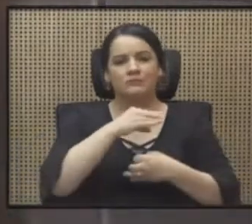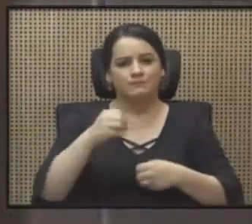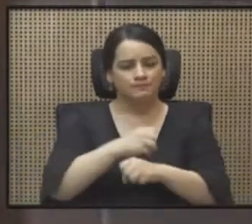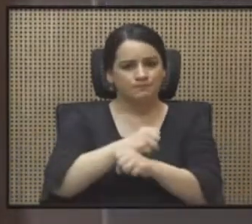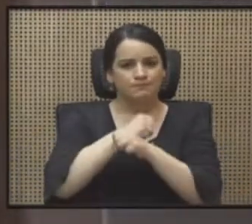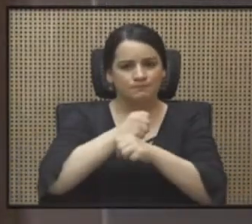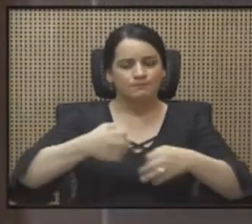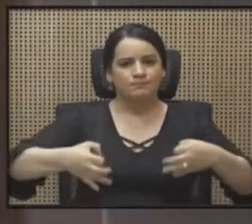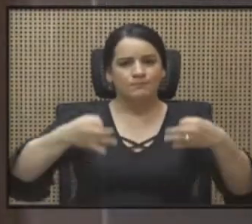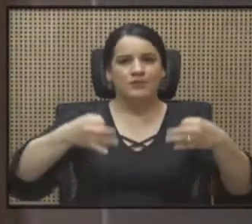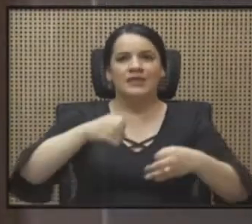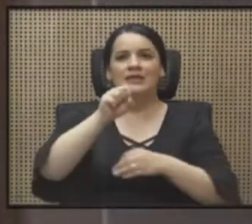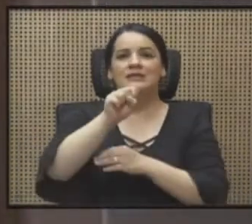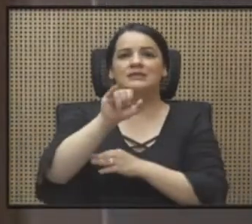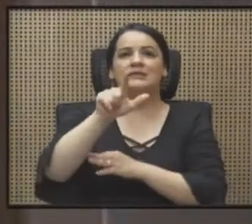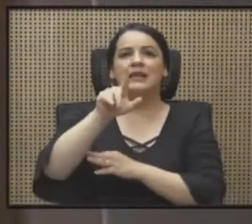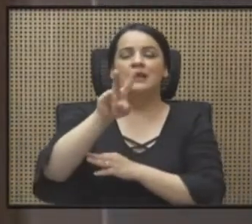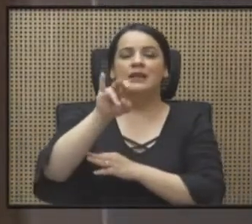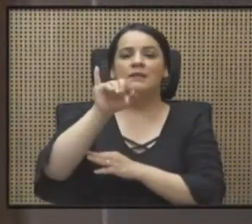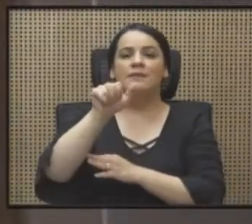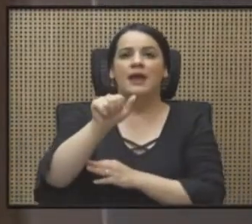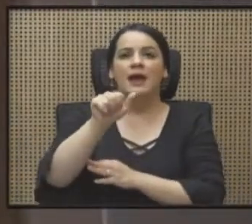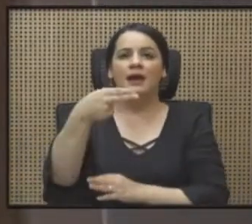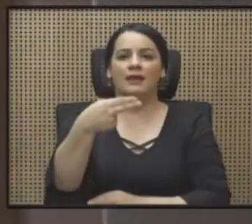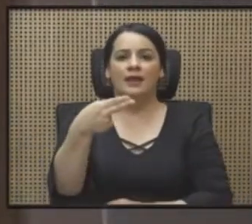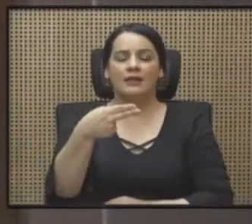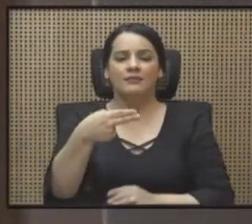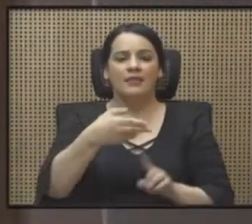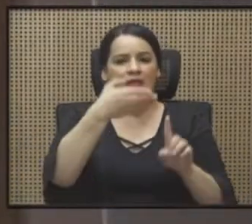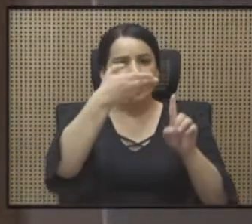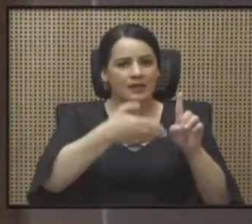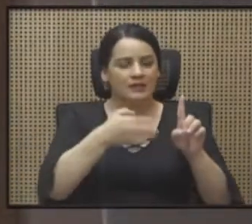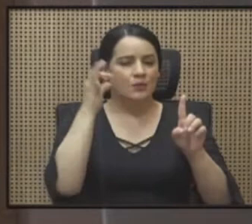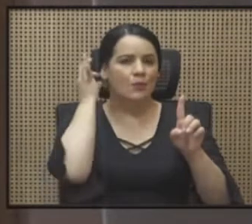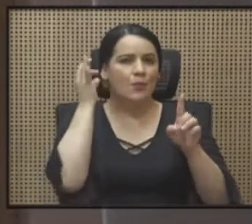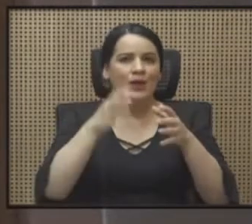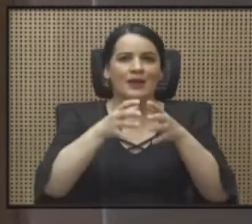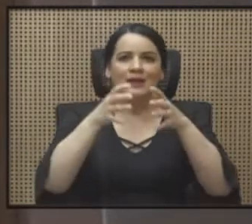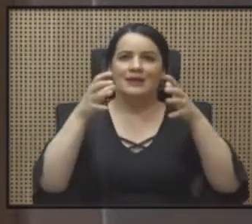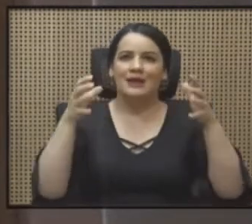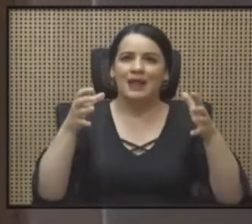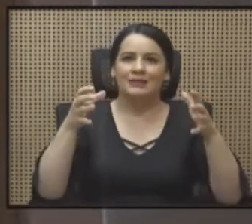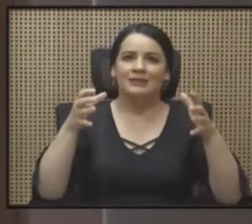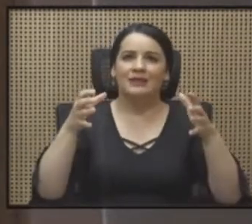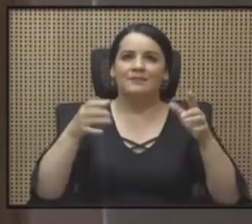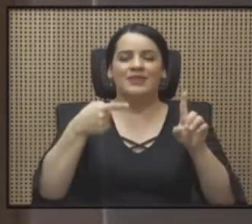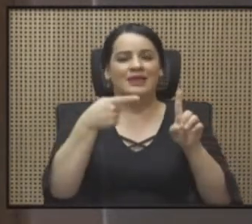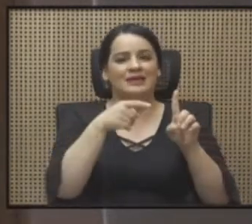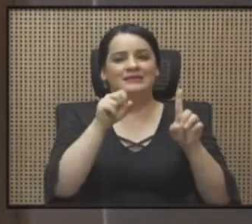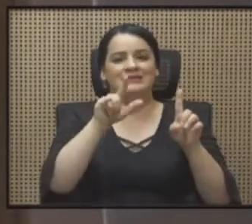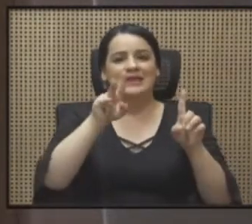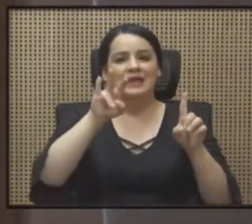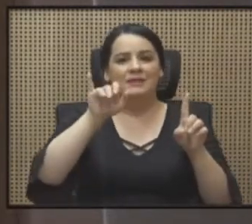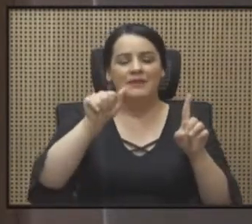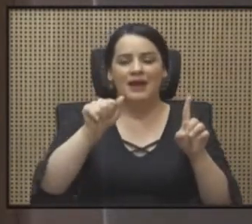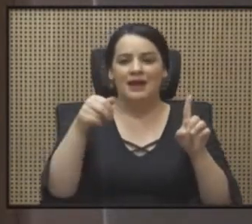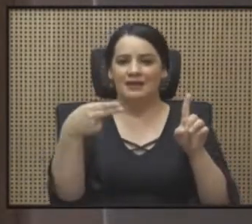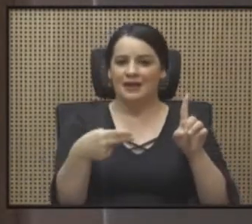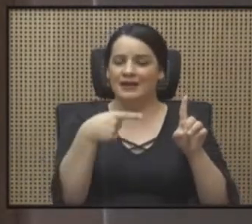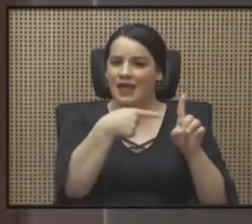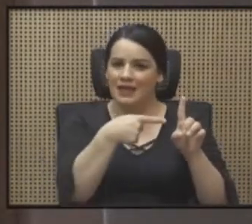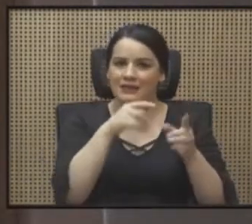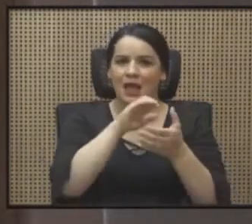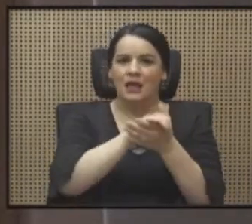Silvia Hernández es la esencia de una gran mujer. Silvia Hernández es esposa, es madre,